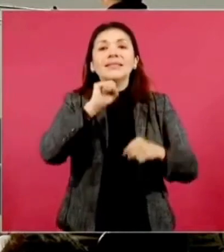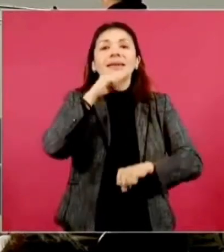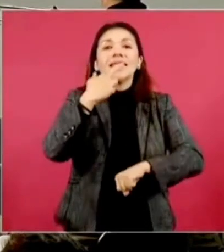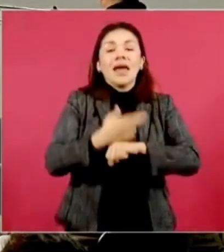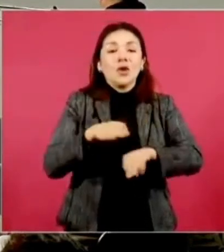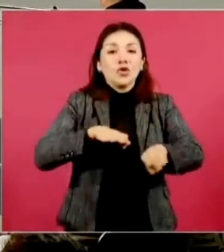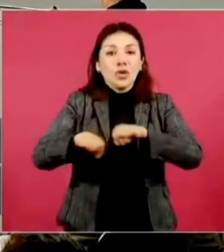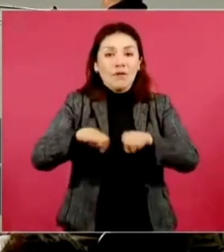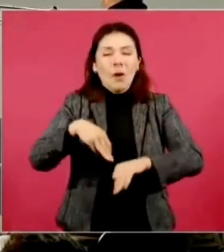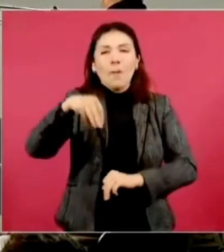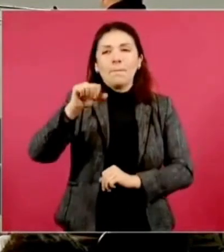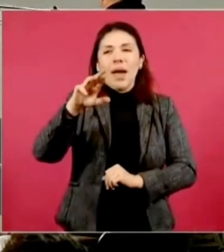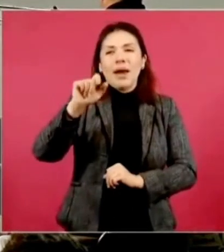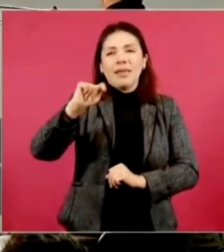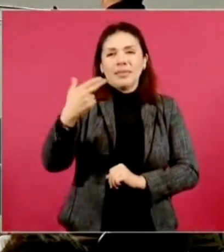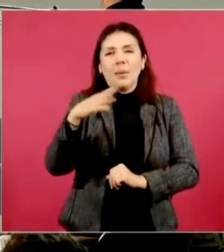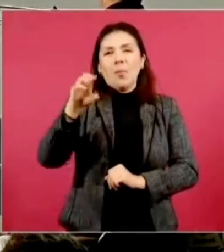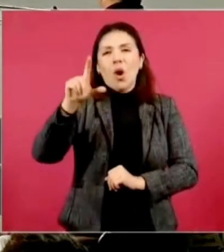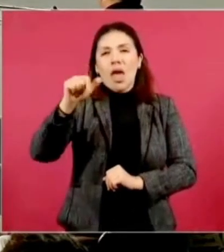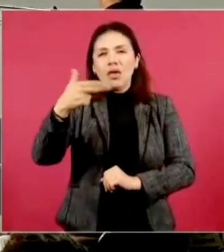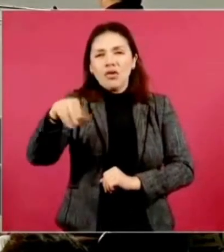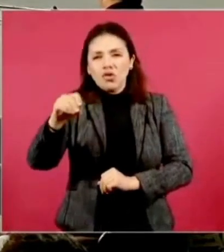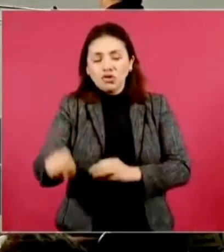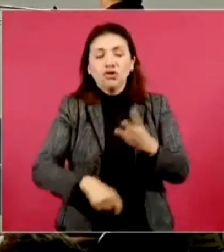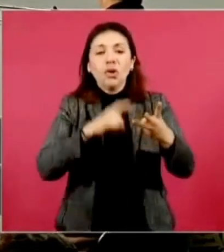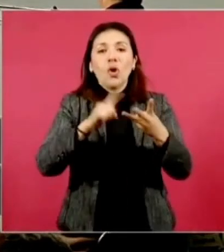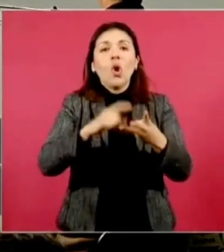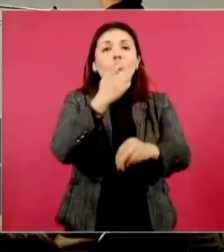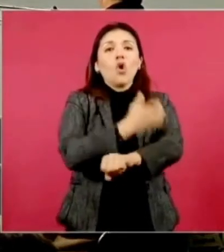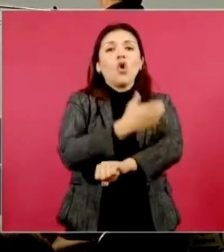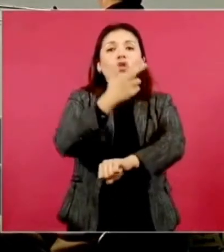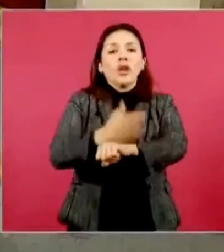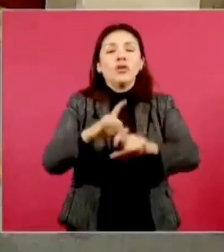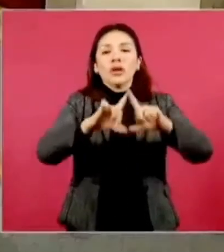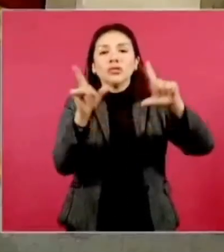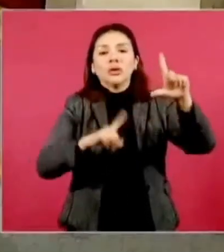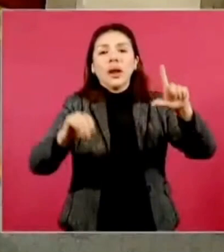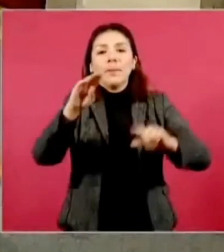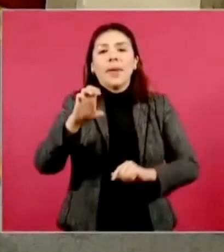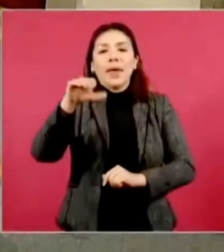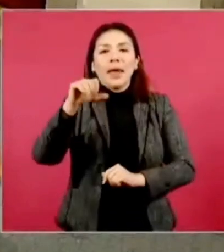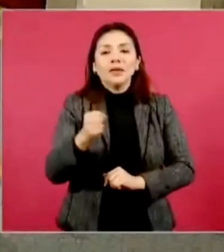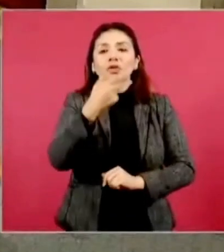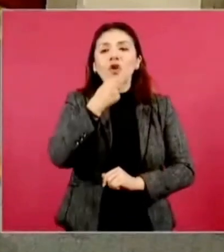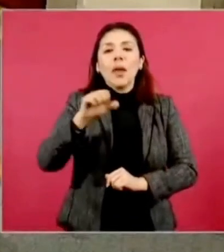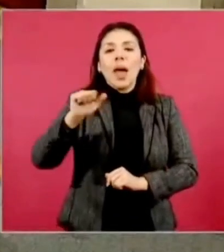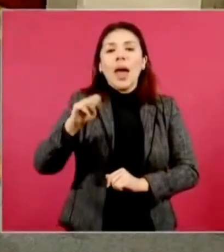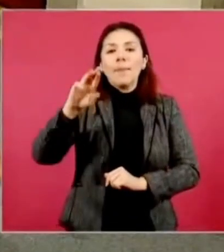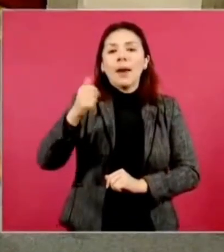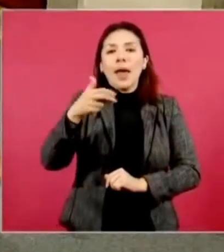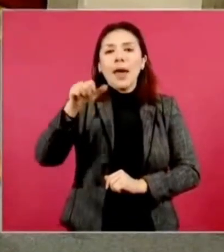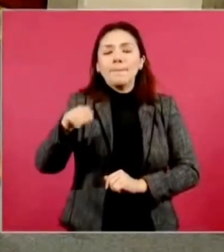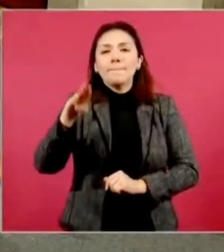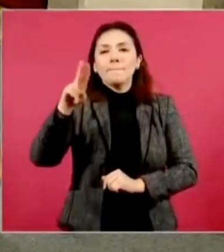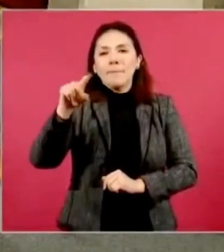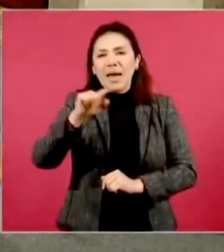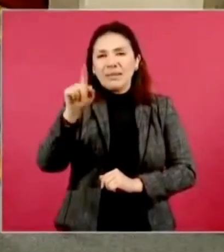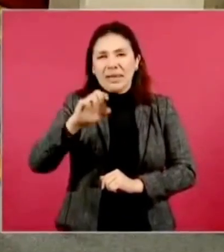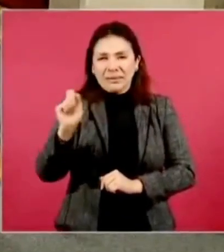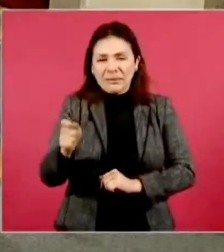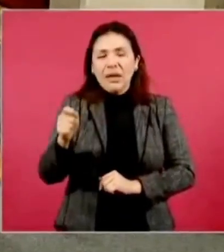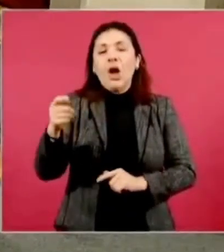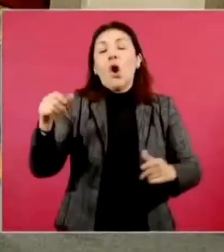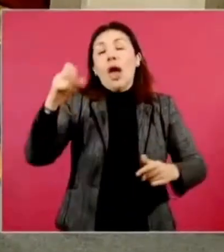trabajo Marat Bolaños y el coordinador nacional de becas Abraham Vázquez. Con ellos hemos estado trabajando